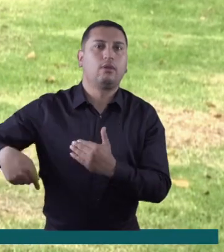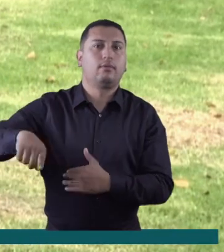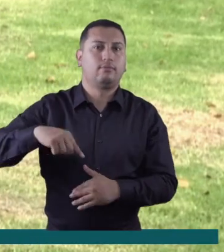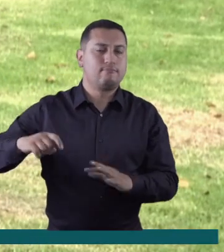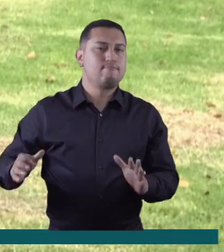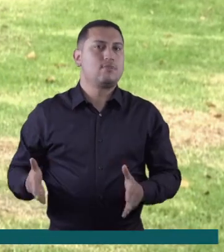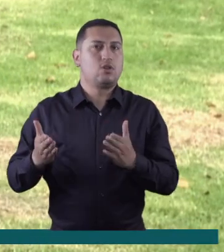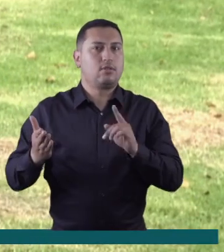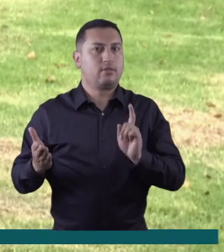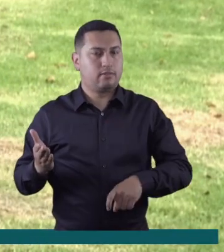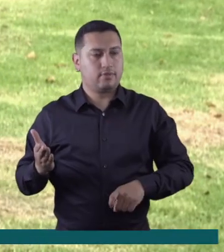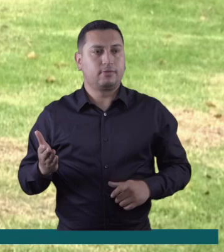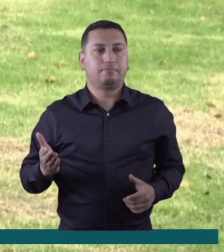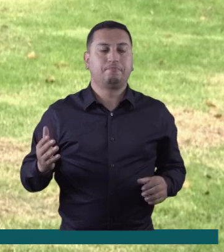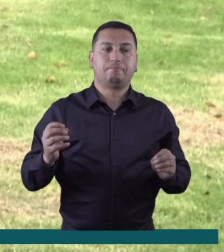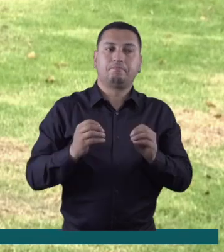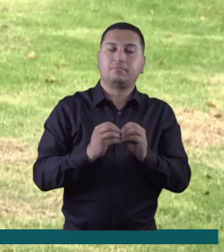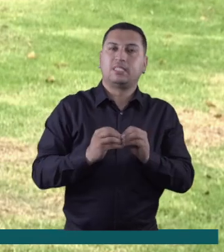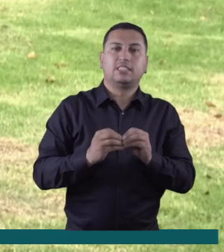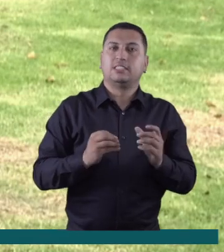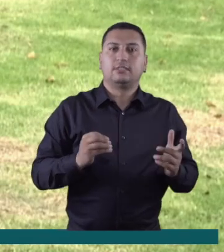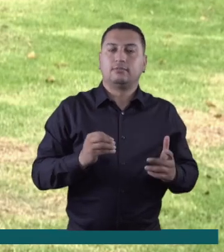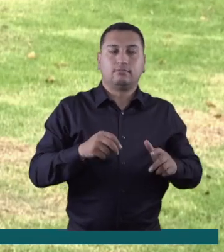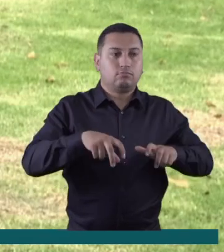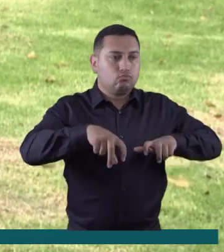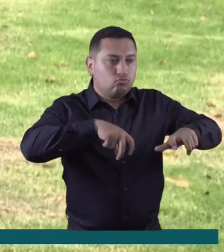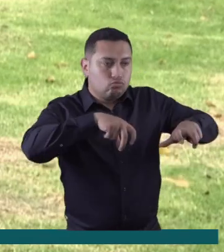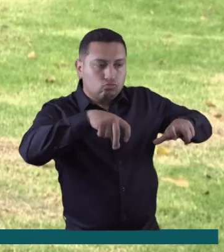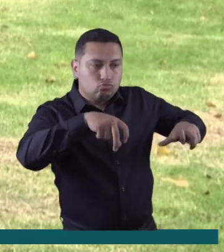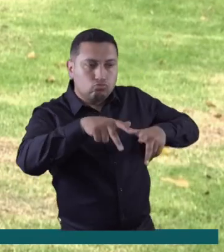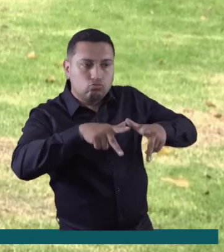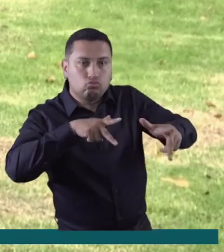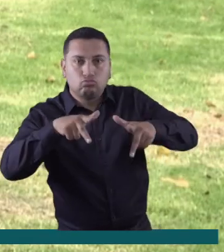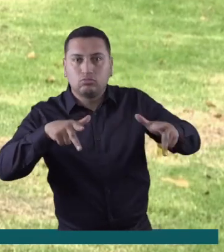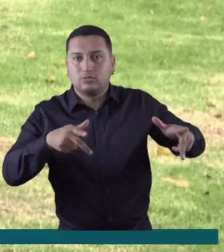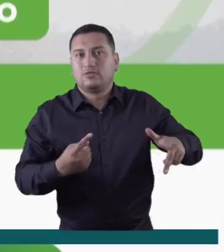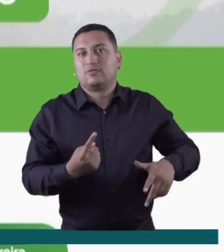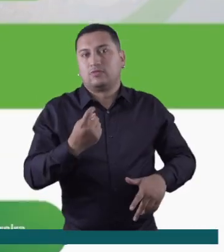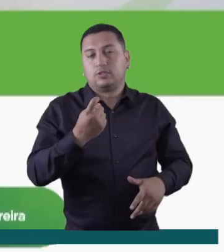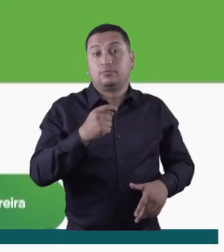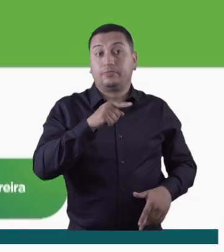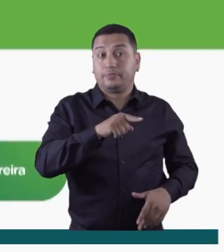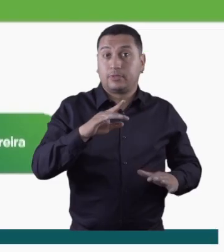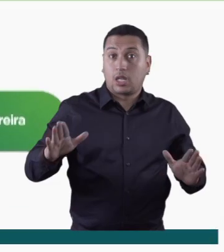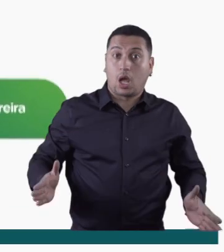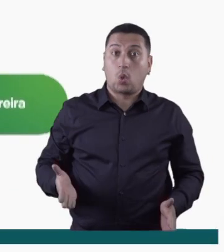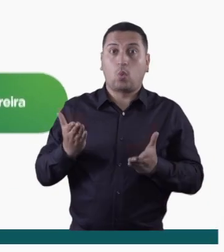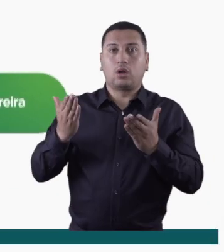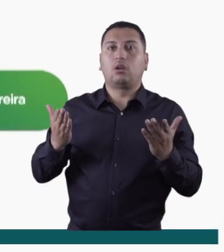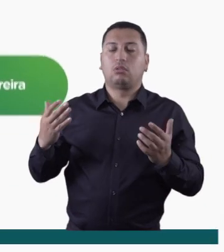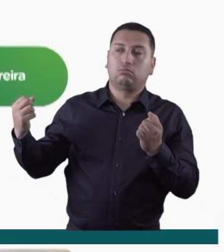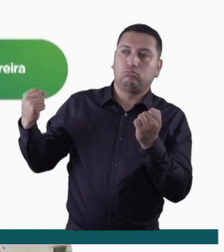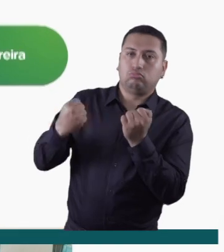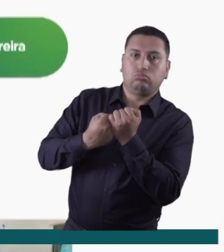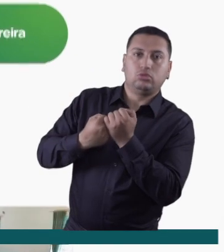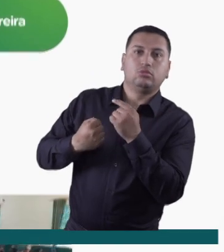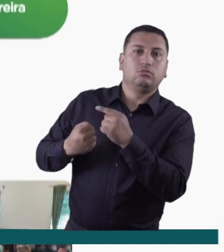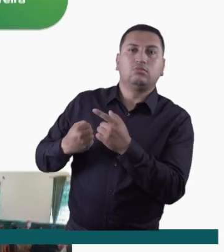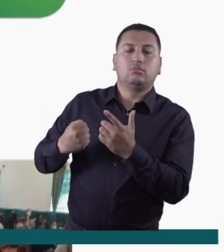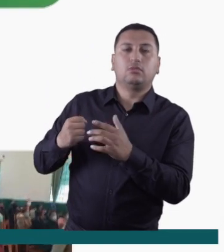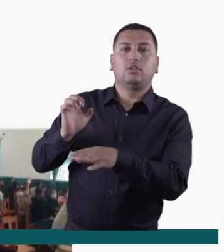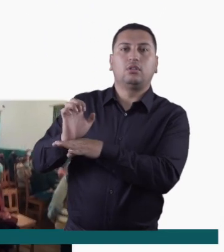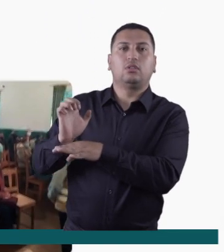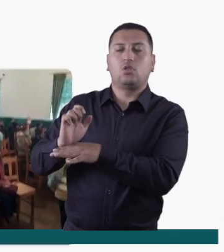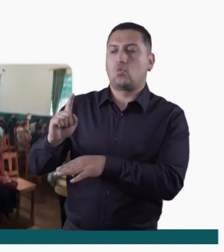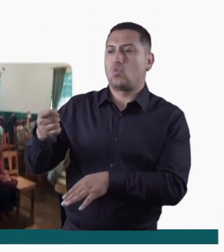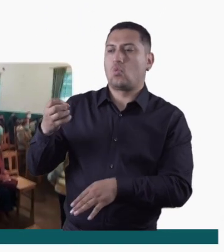educativa, mejorarla y el tema de tránsito y vías. La actualización catastral se está realizando con apoyo de